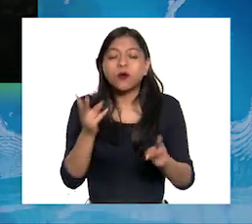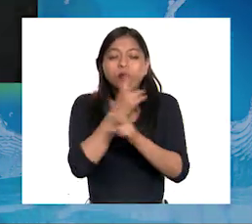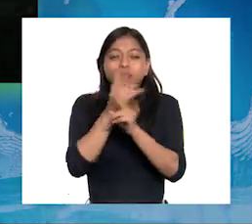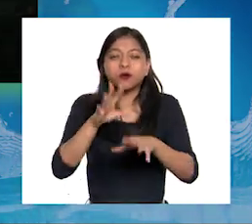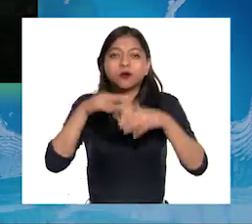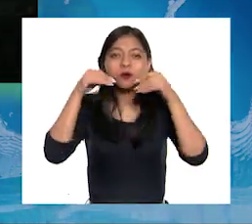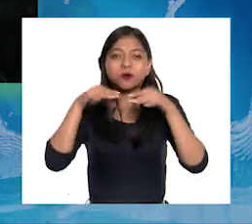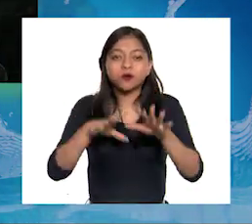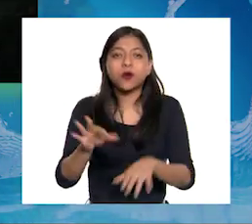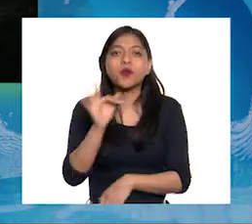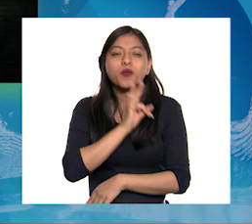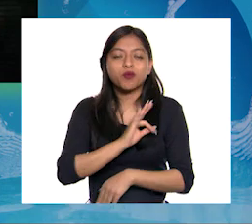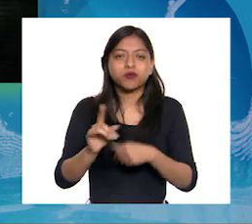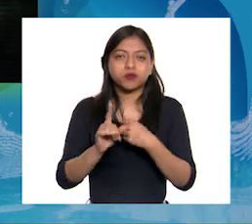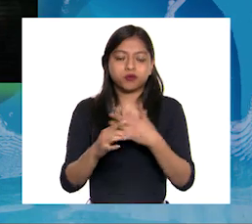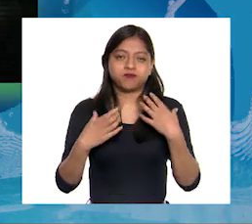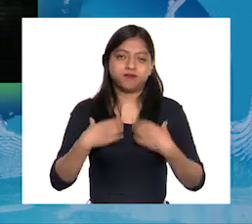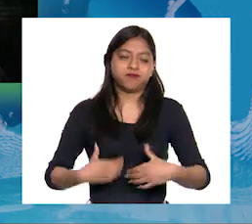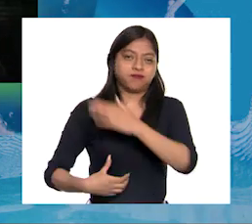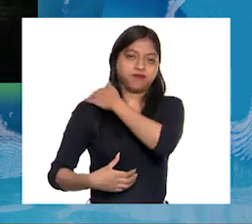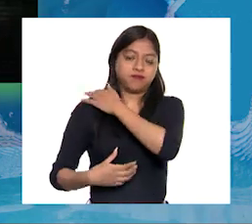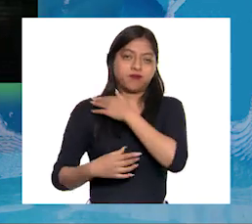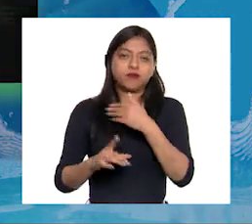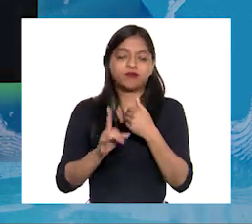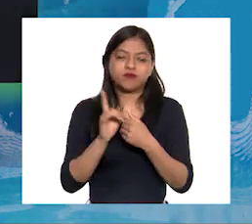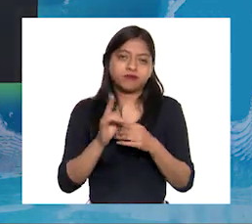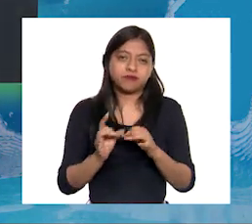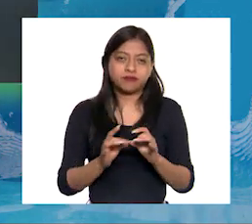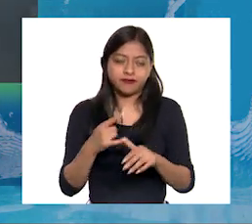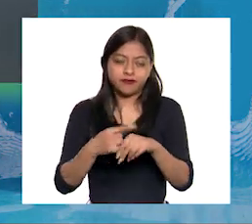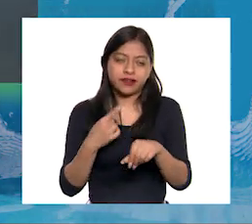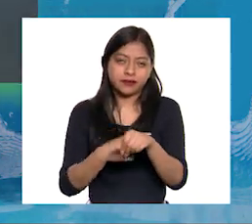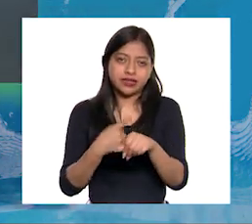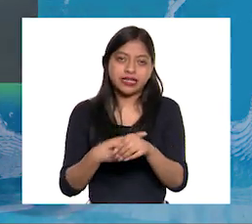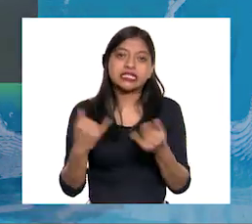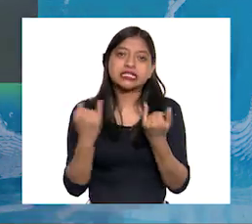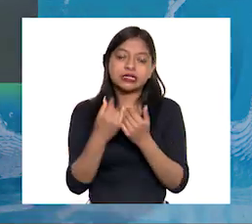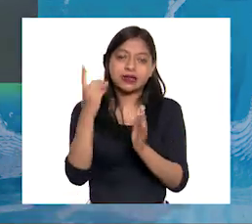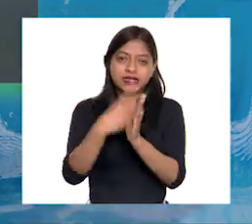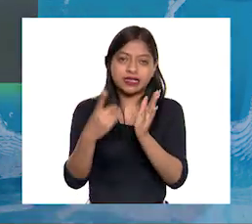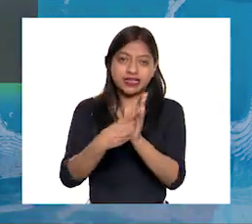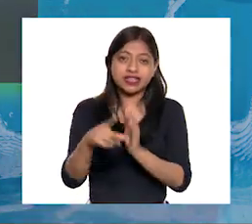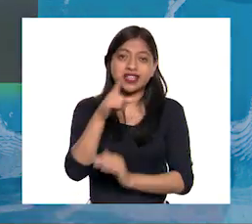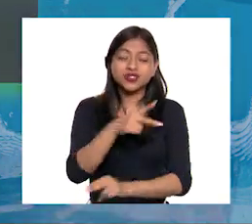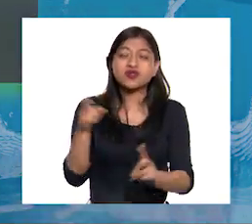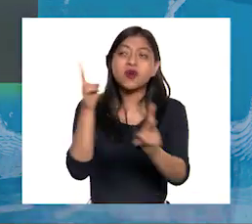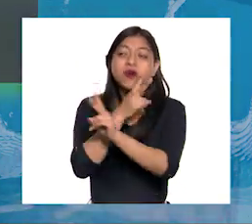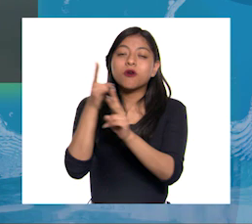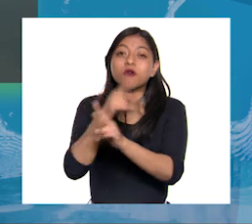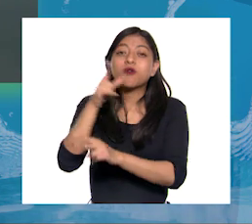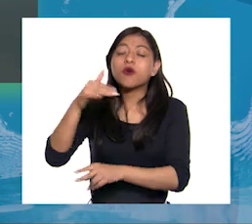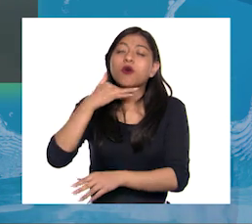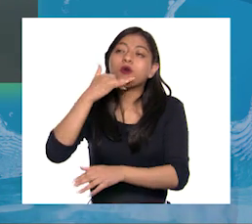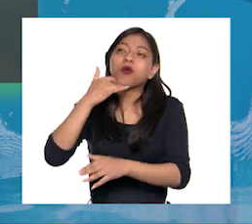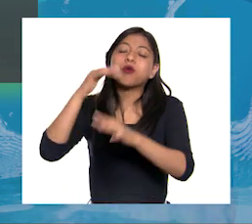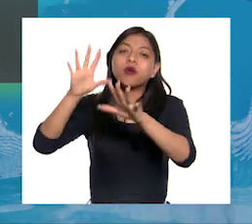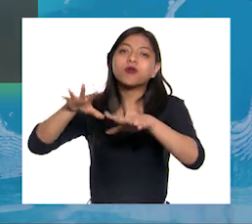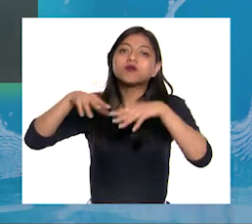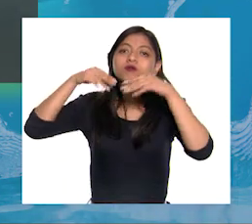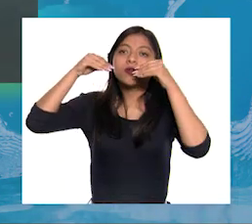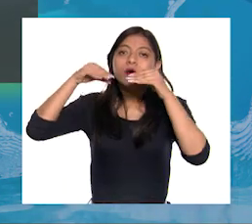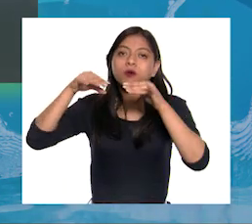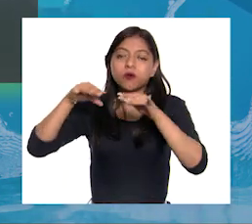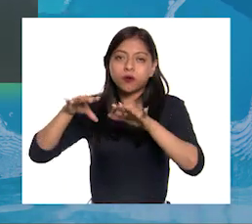broncoconstricciones y diarreas La mala calidad del aire es un problema real, del cual las